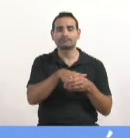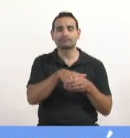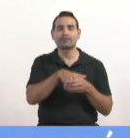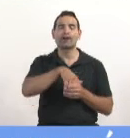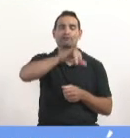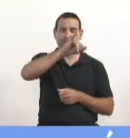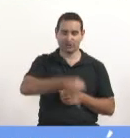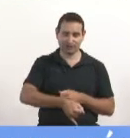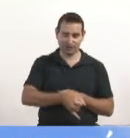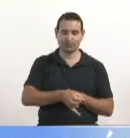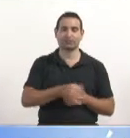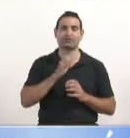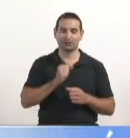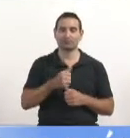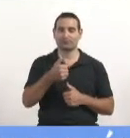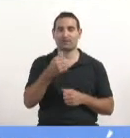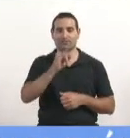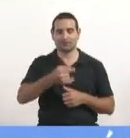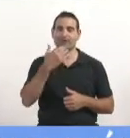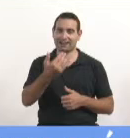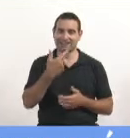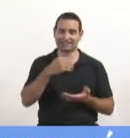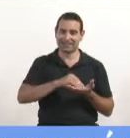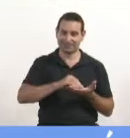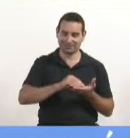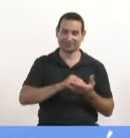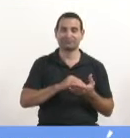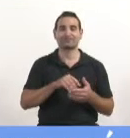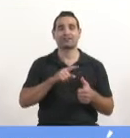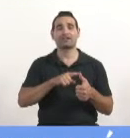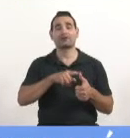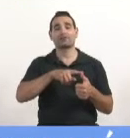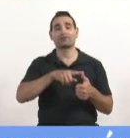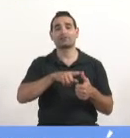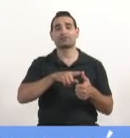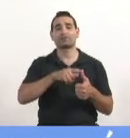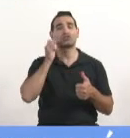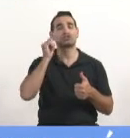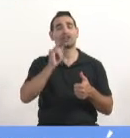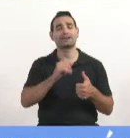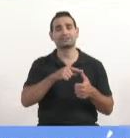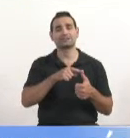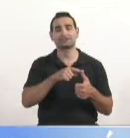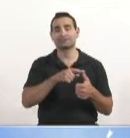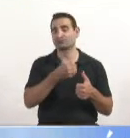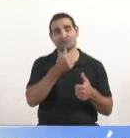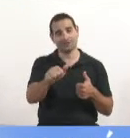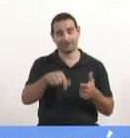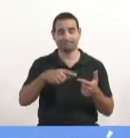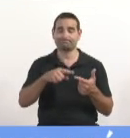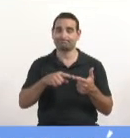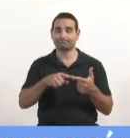Afirmativo, señor secretario. Afirmativo, gracias, senadora. Gladys González, ausente.